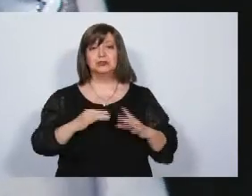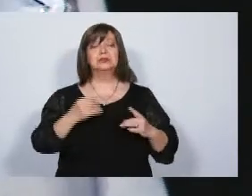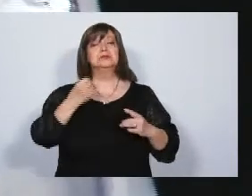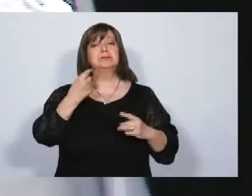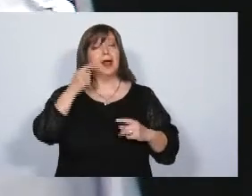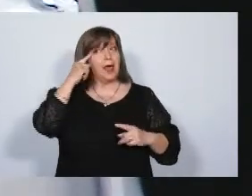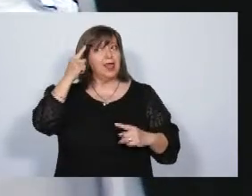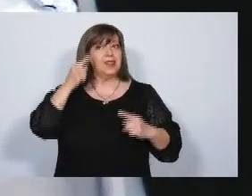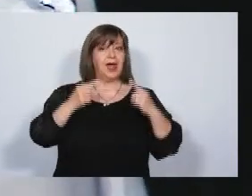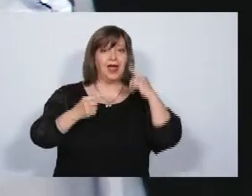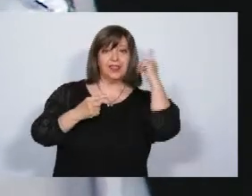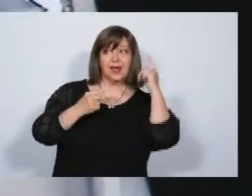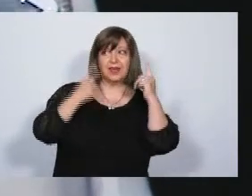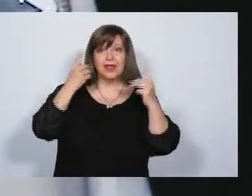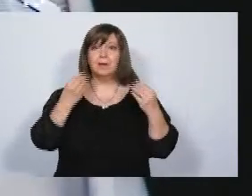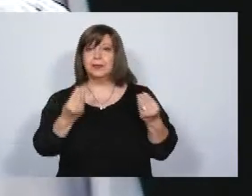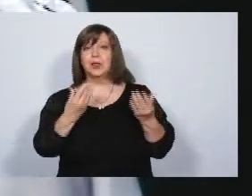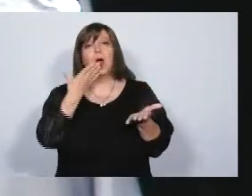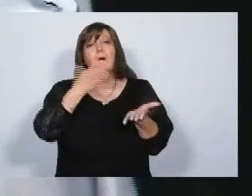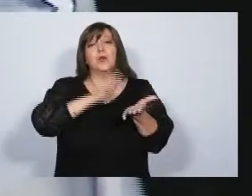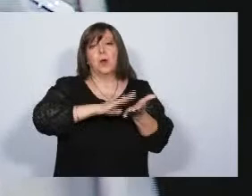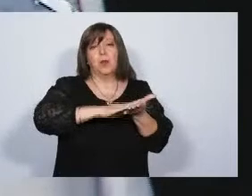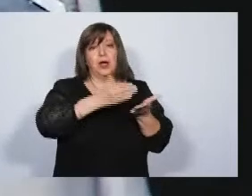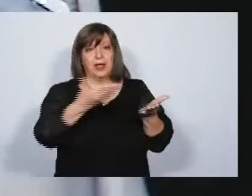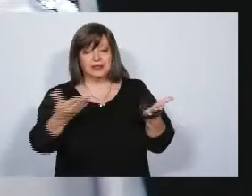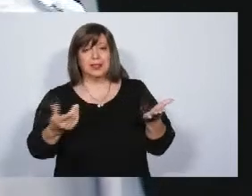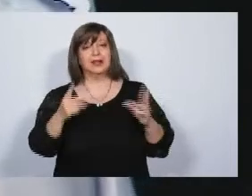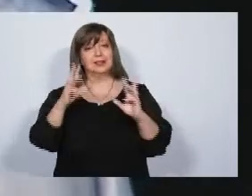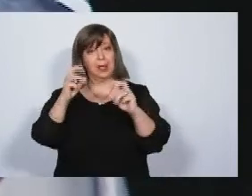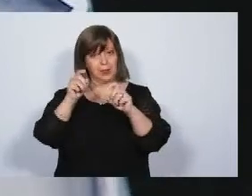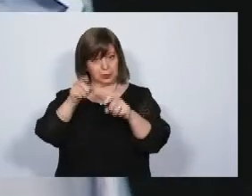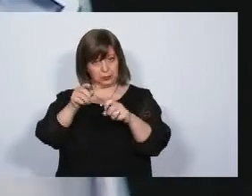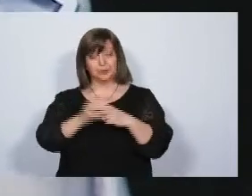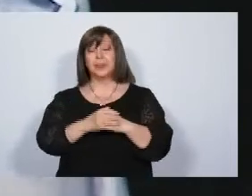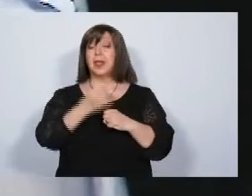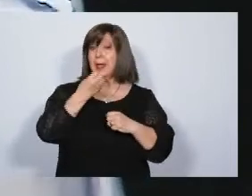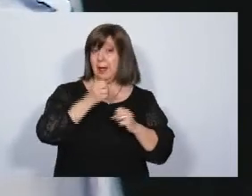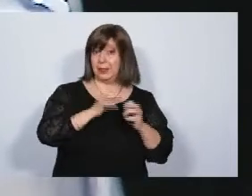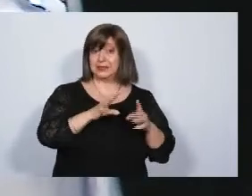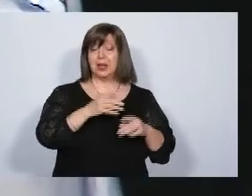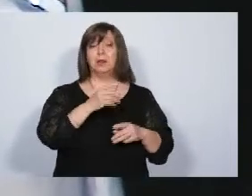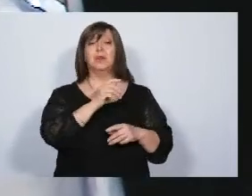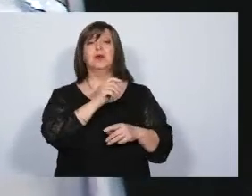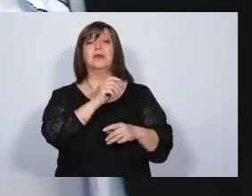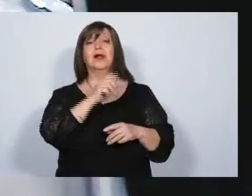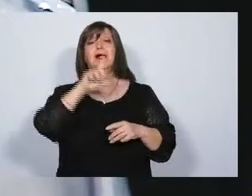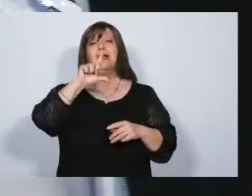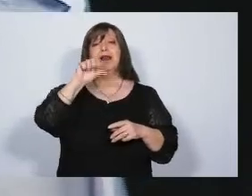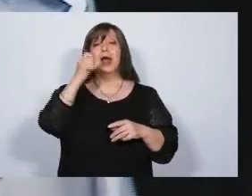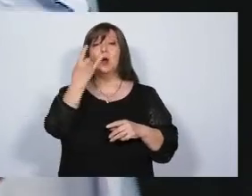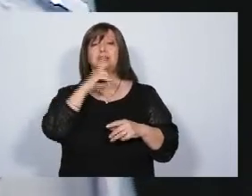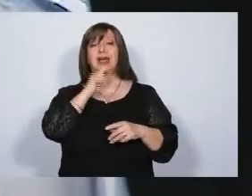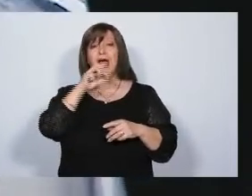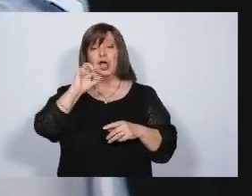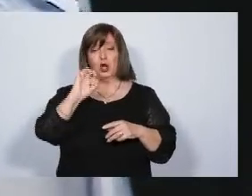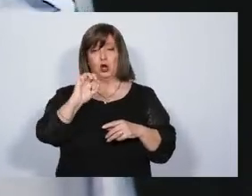ideas, diagnósticos y propuestas de esta temática. Comenzamos, candidato Lautaro Jiménez.